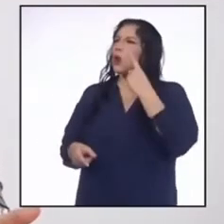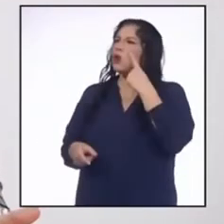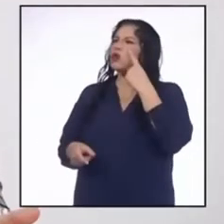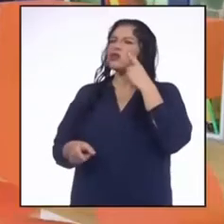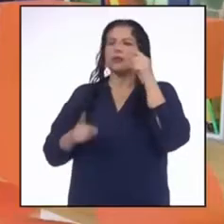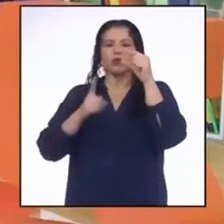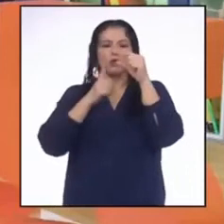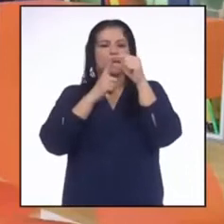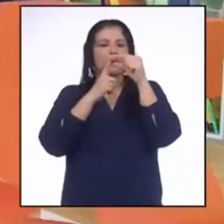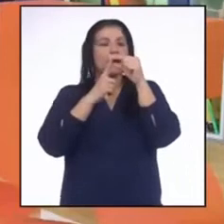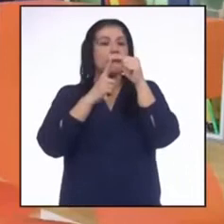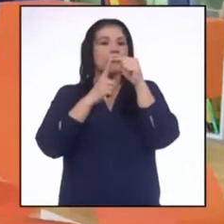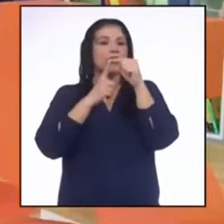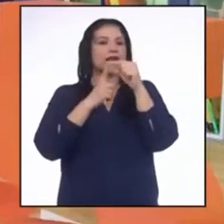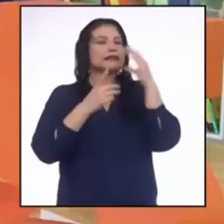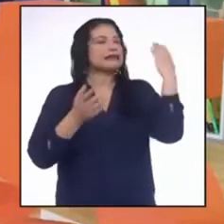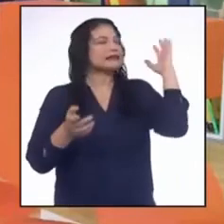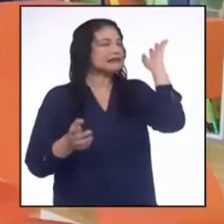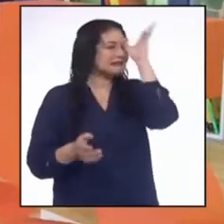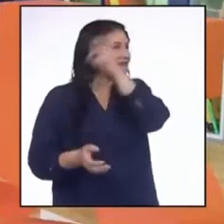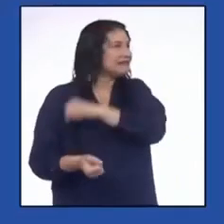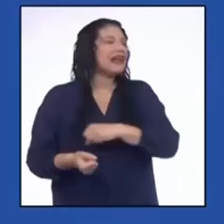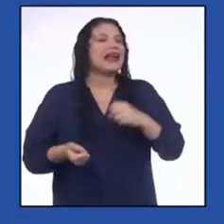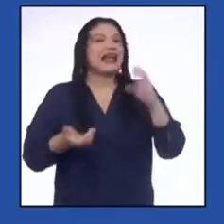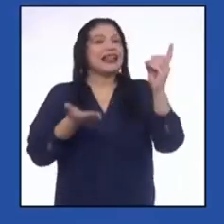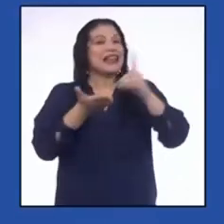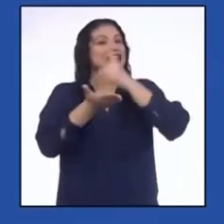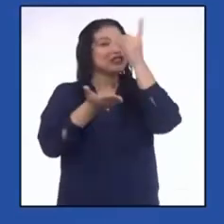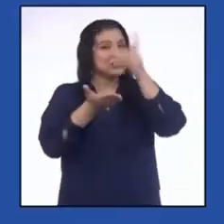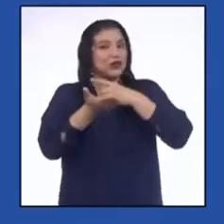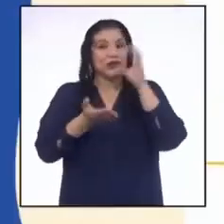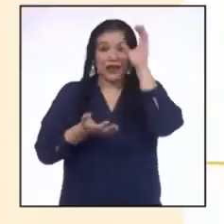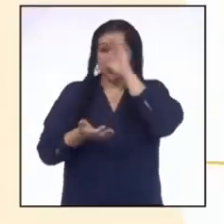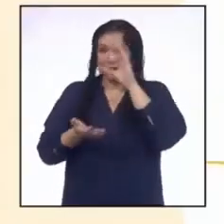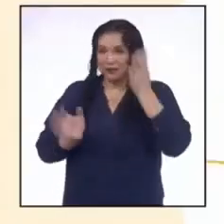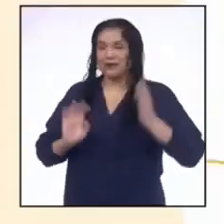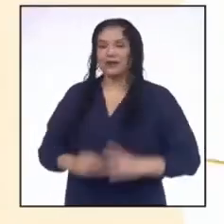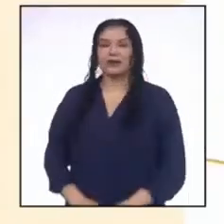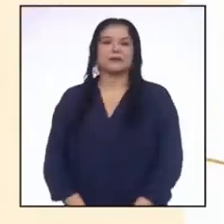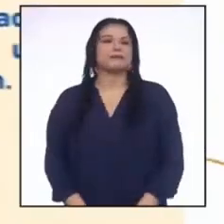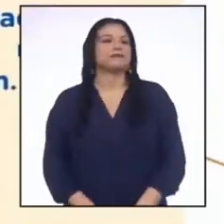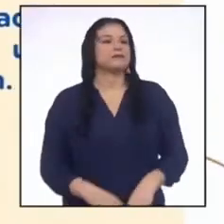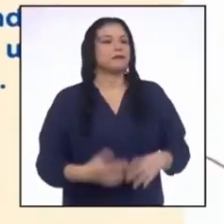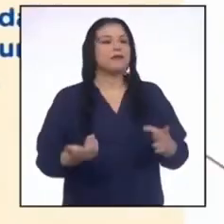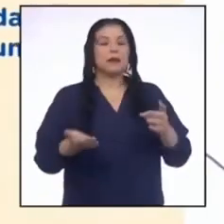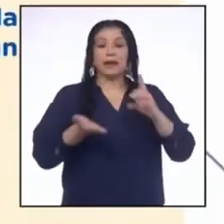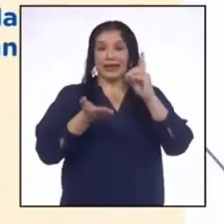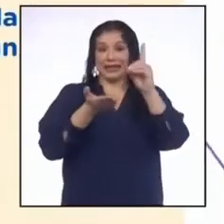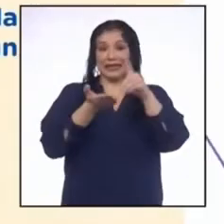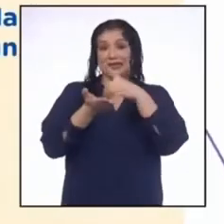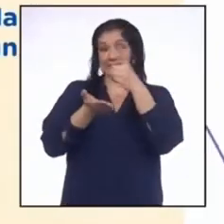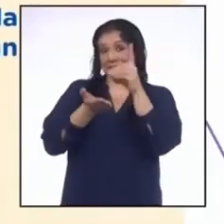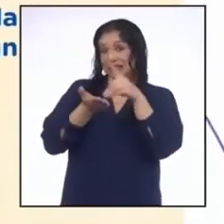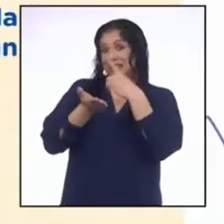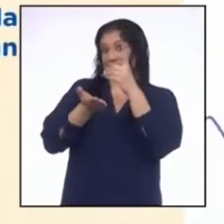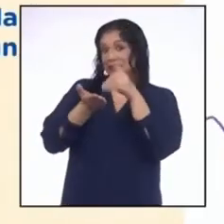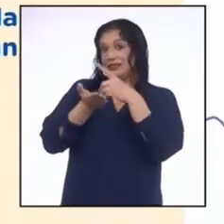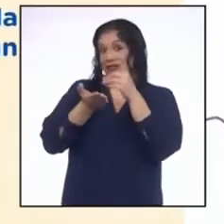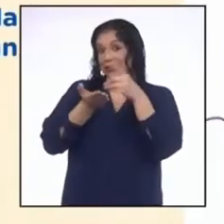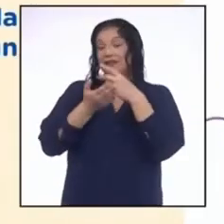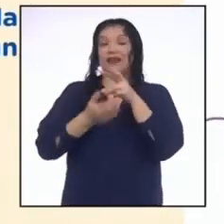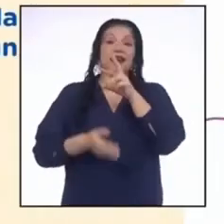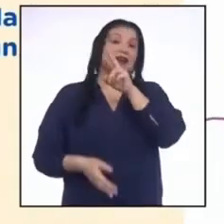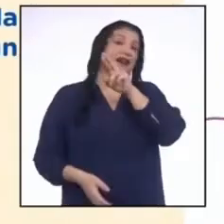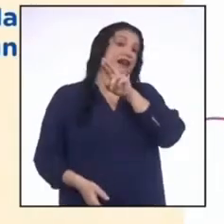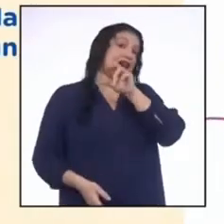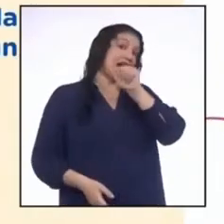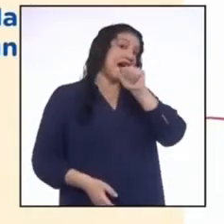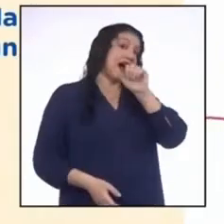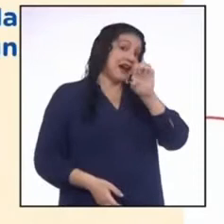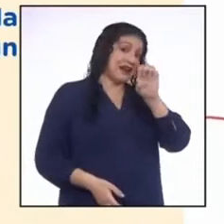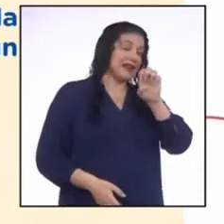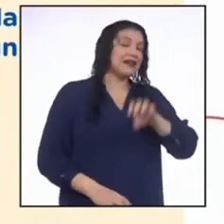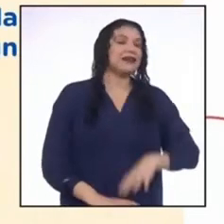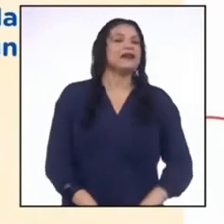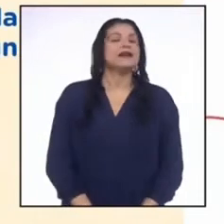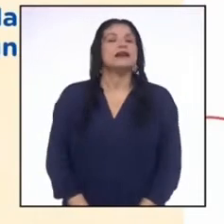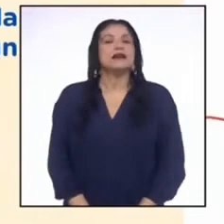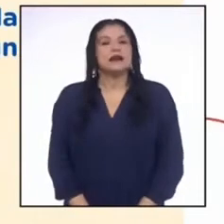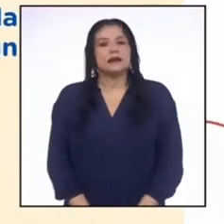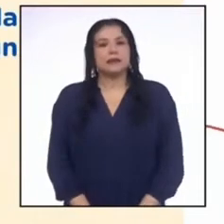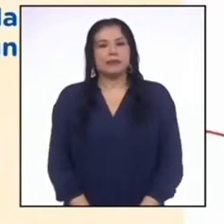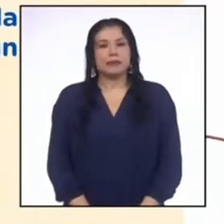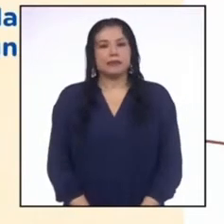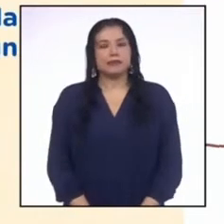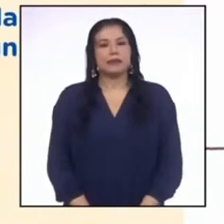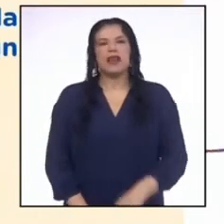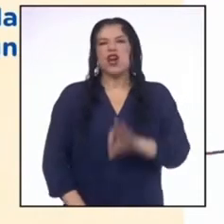una palabra? ¡El diccionario! Según el diccionario de la Real Academia de la Lengua Española,